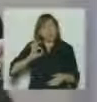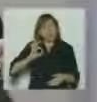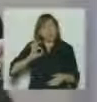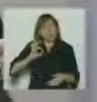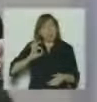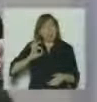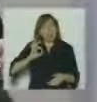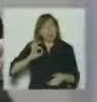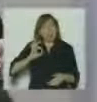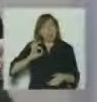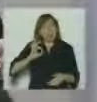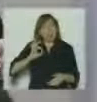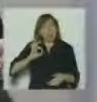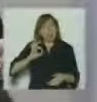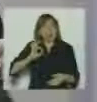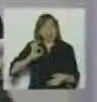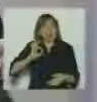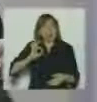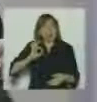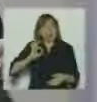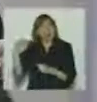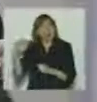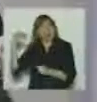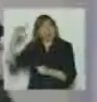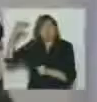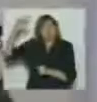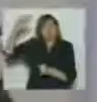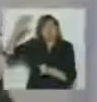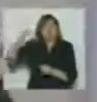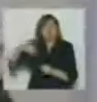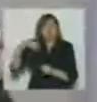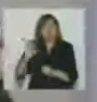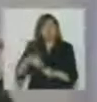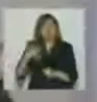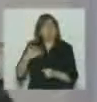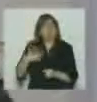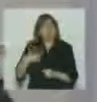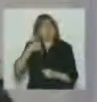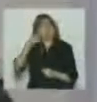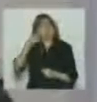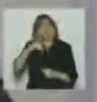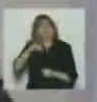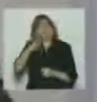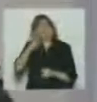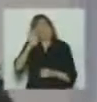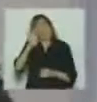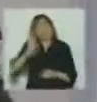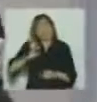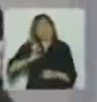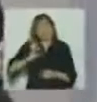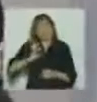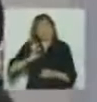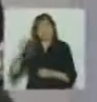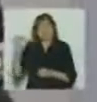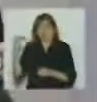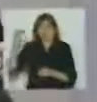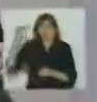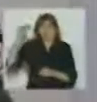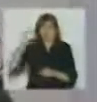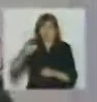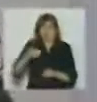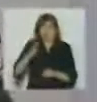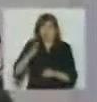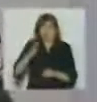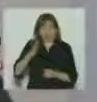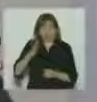he escuchado muchas cosas pero en los últimos cuatro casi cuatro que me han tocado presidir